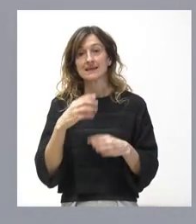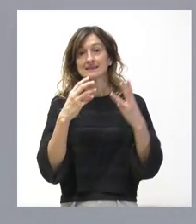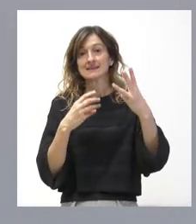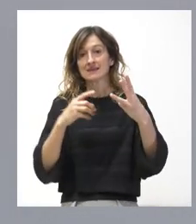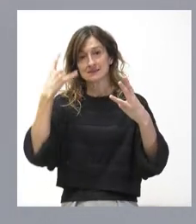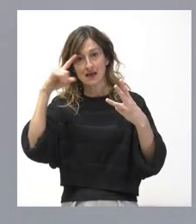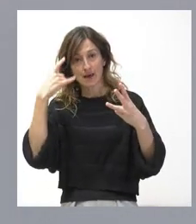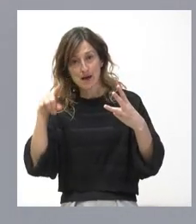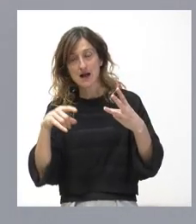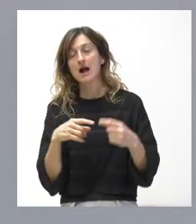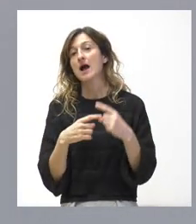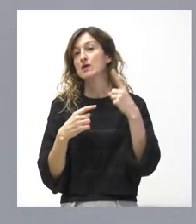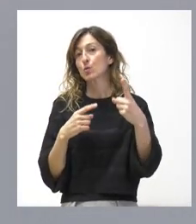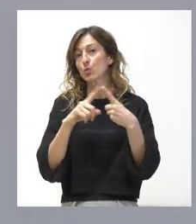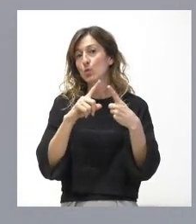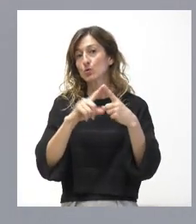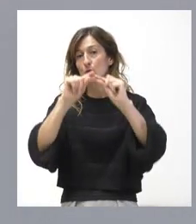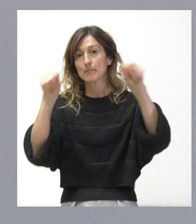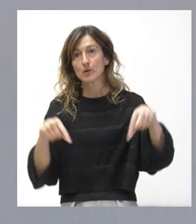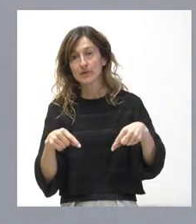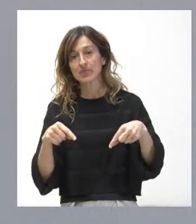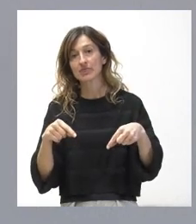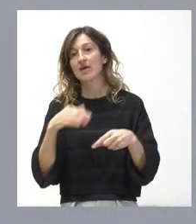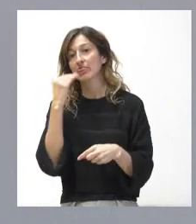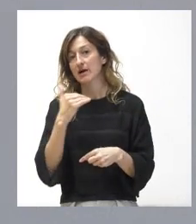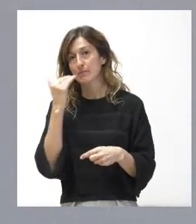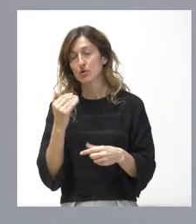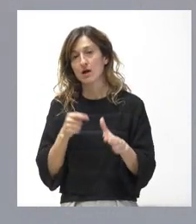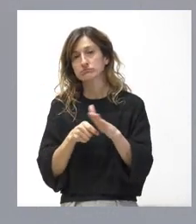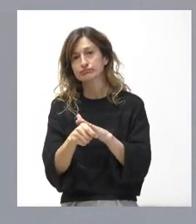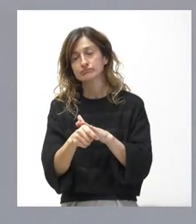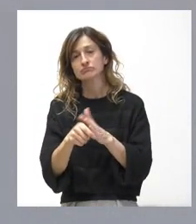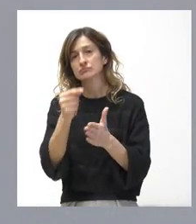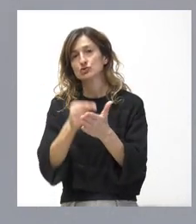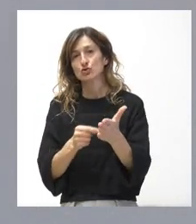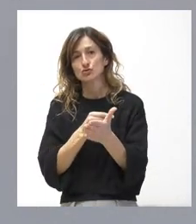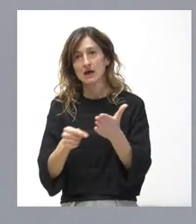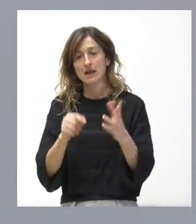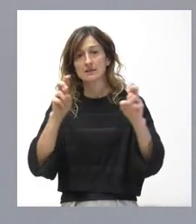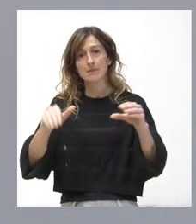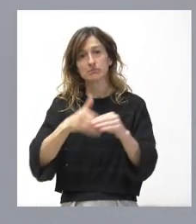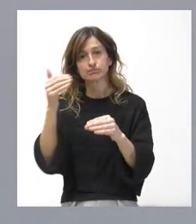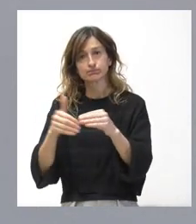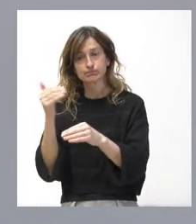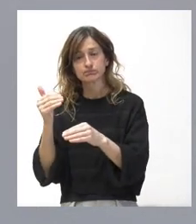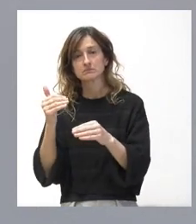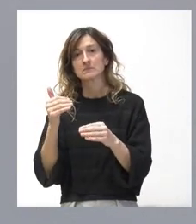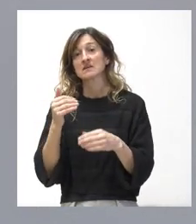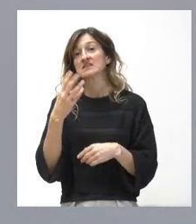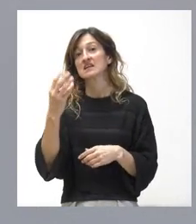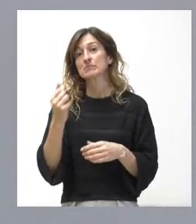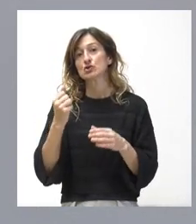Salamanca y uno en la provincia de Zamora. La inversión total en materia de innovación supera los 3